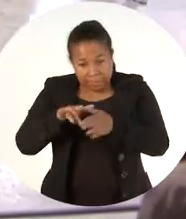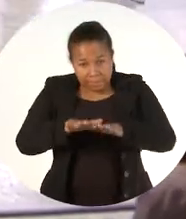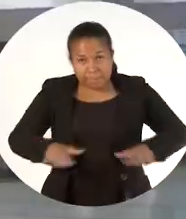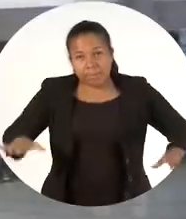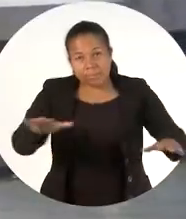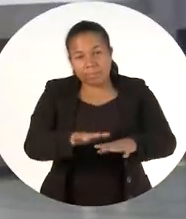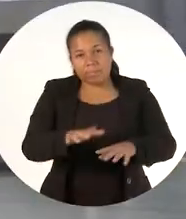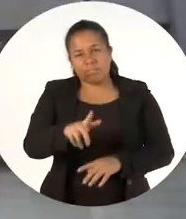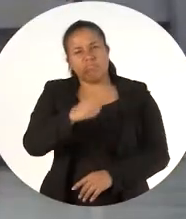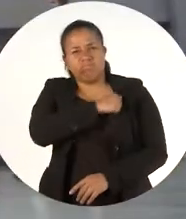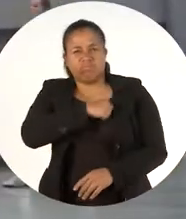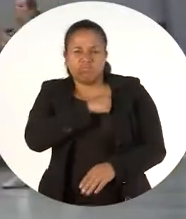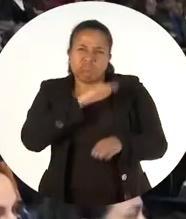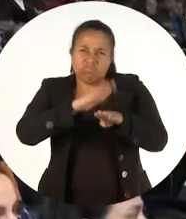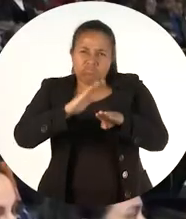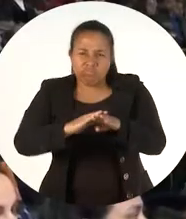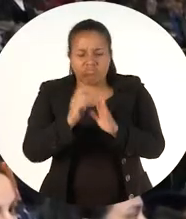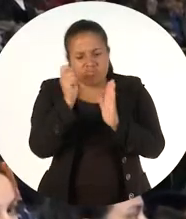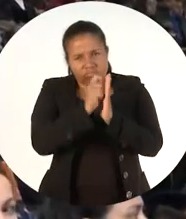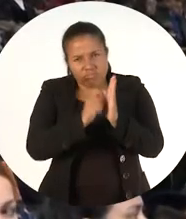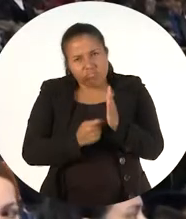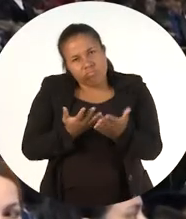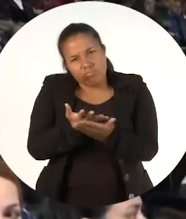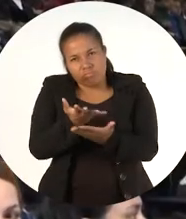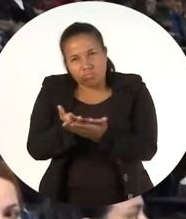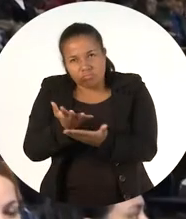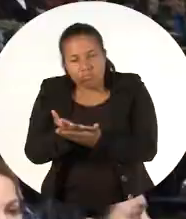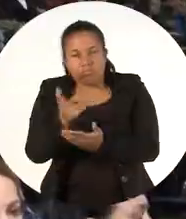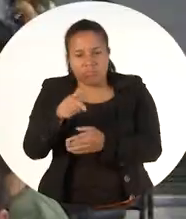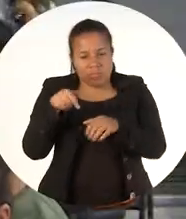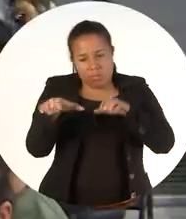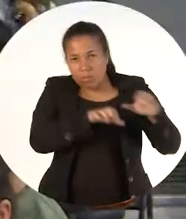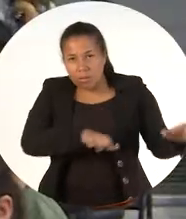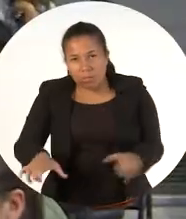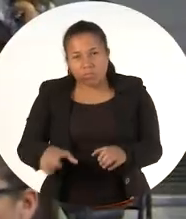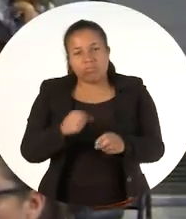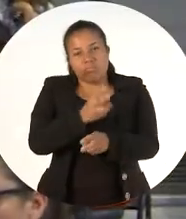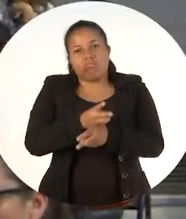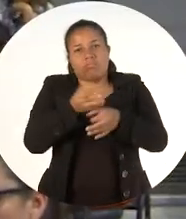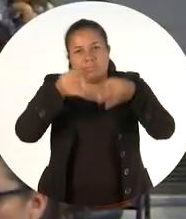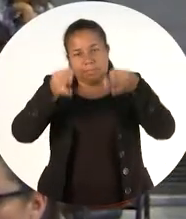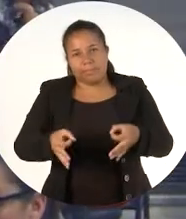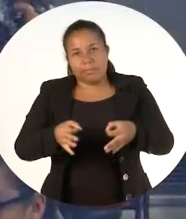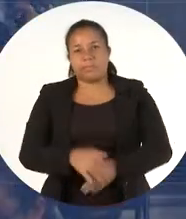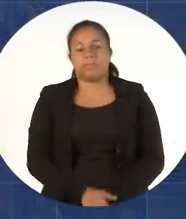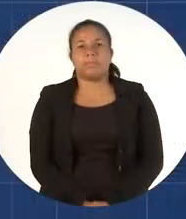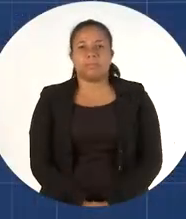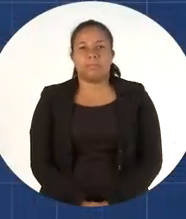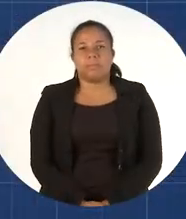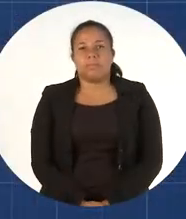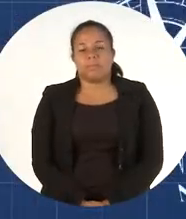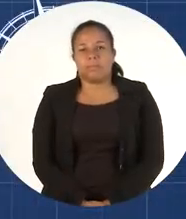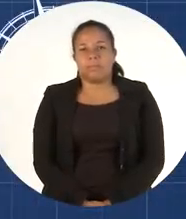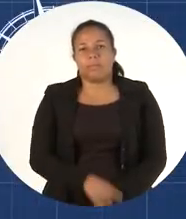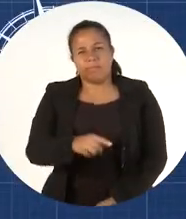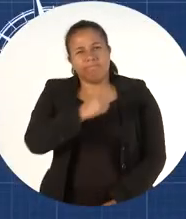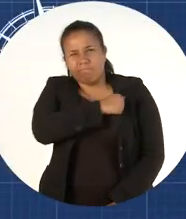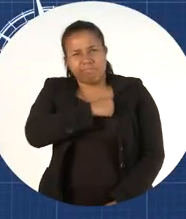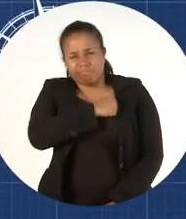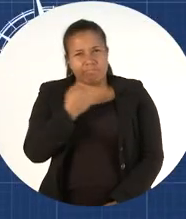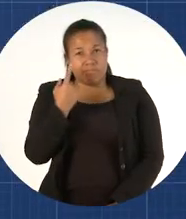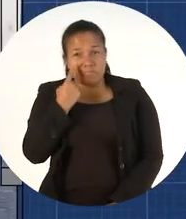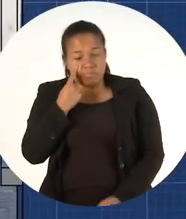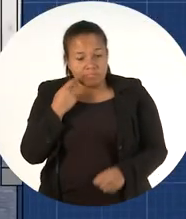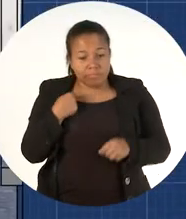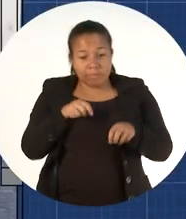escenario le solicitamos seguir las siguientes recomendaciones de comportamiento y seguridad por favor no